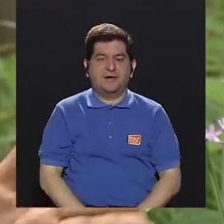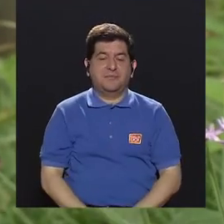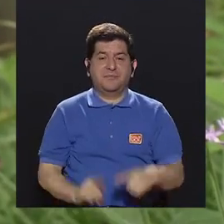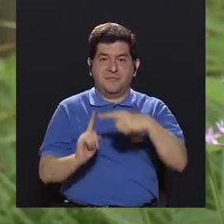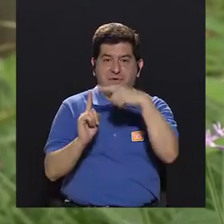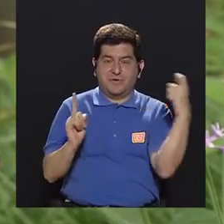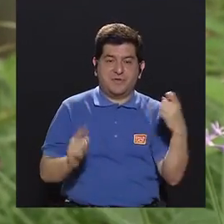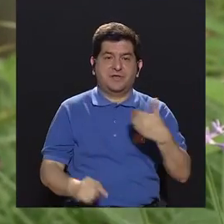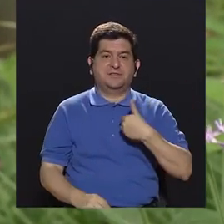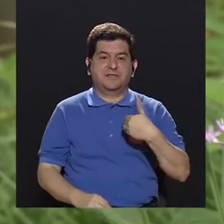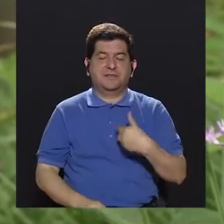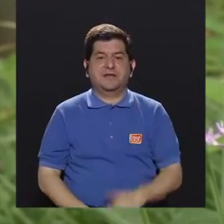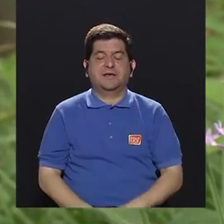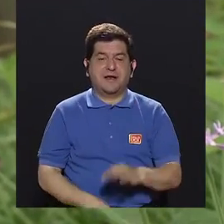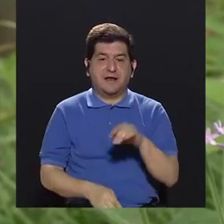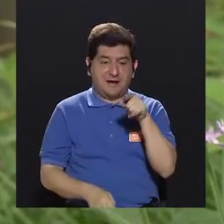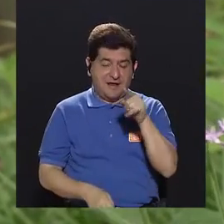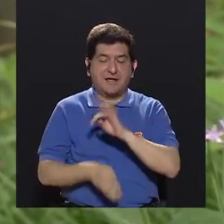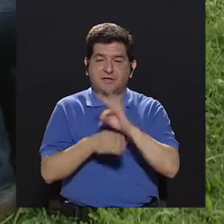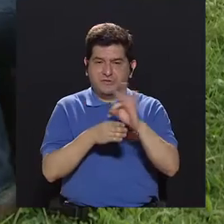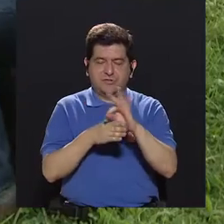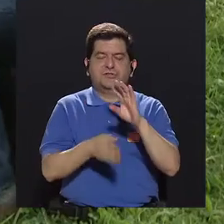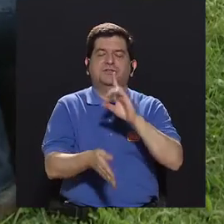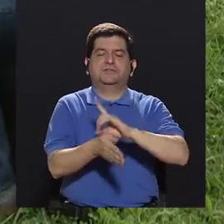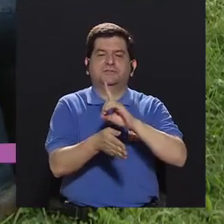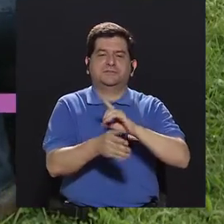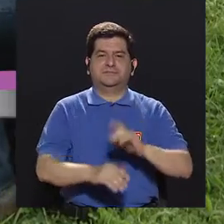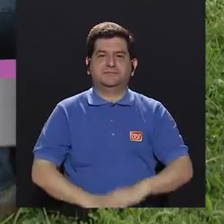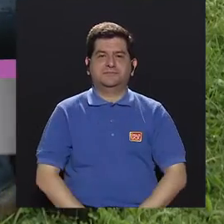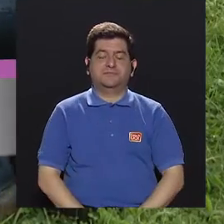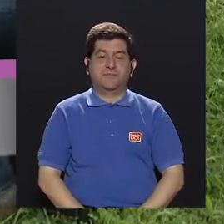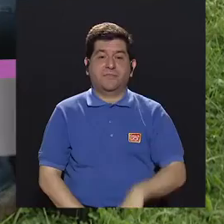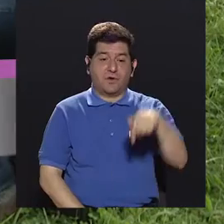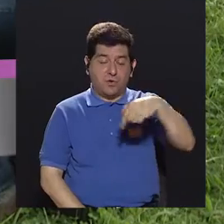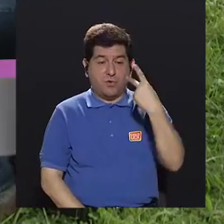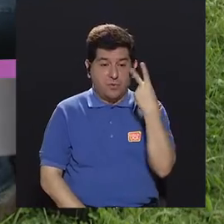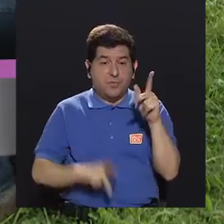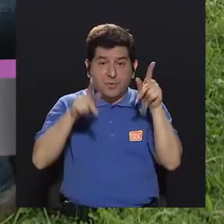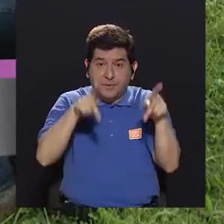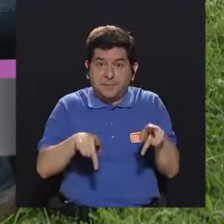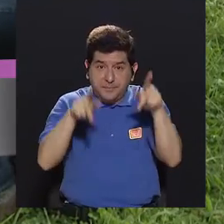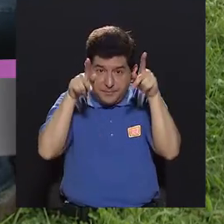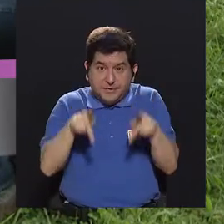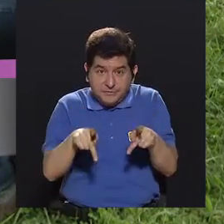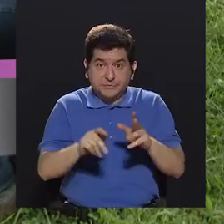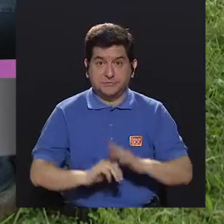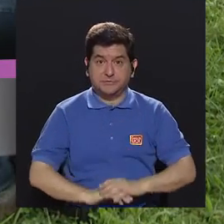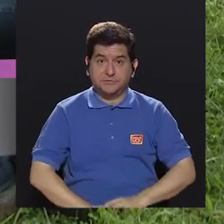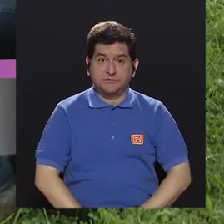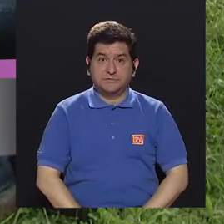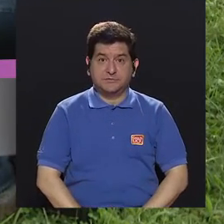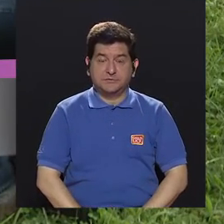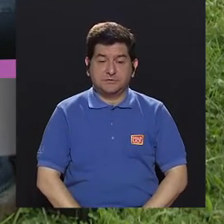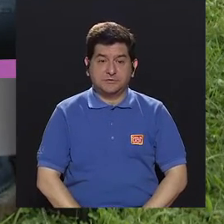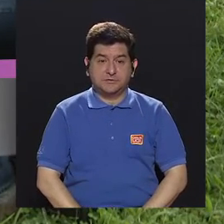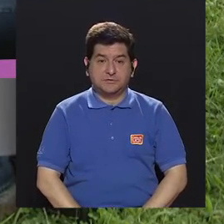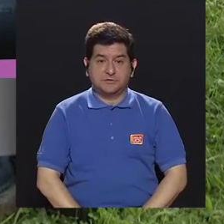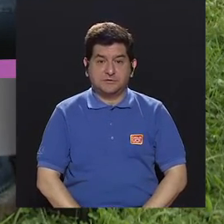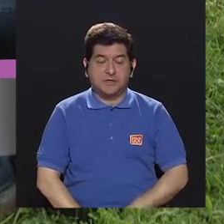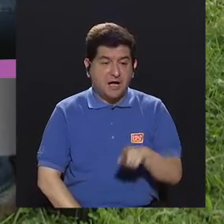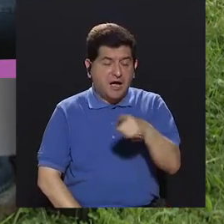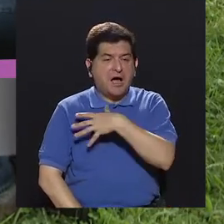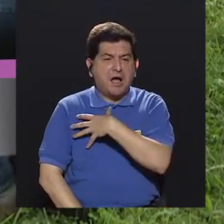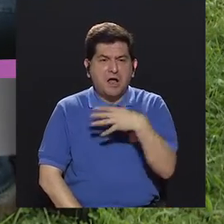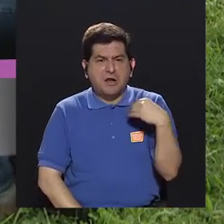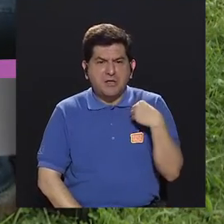a partir de recibir su tratamiento médico. Sí, Carla, y es que hoy en día uno ve que las personas cada vez más